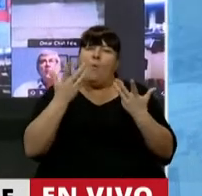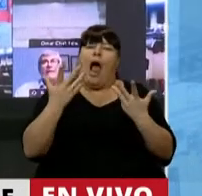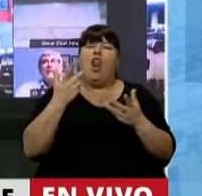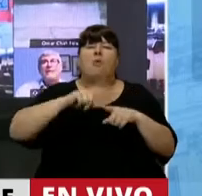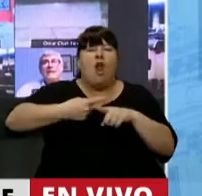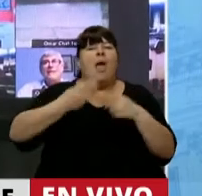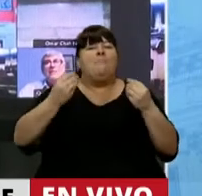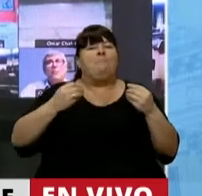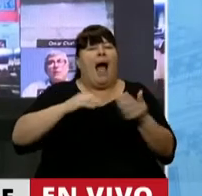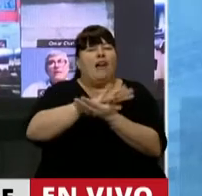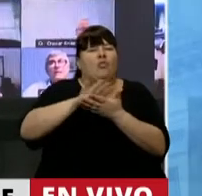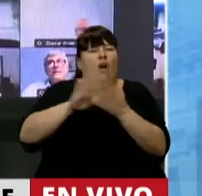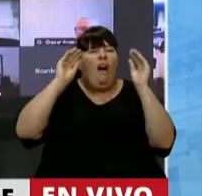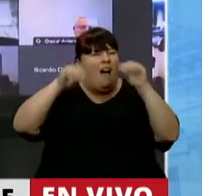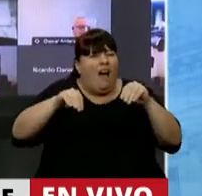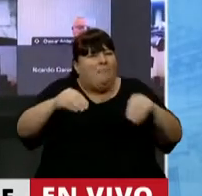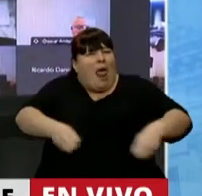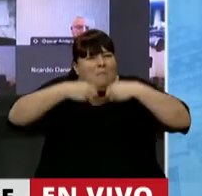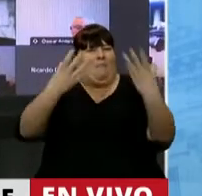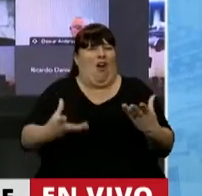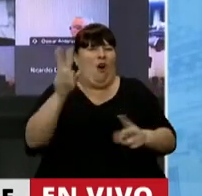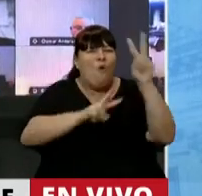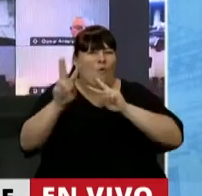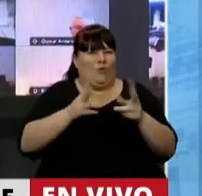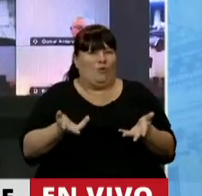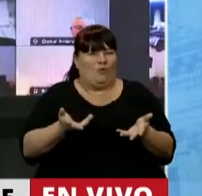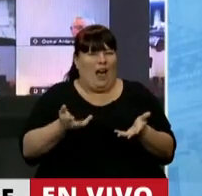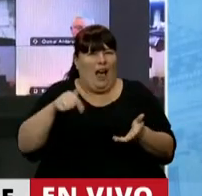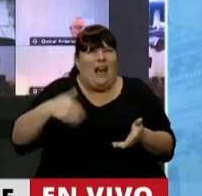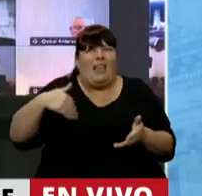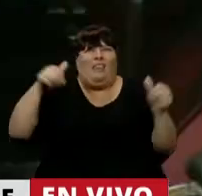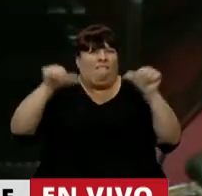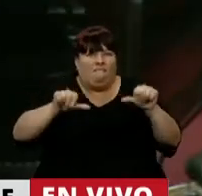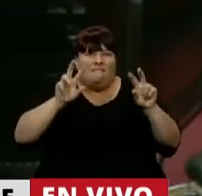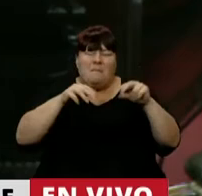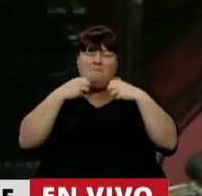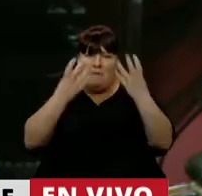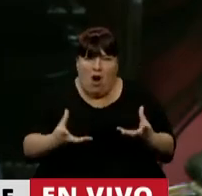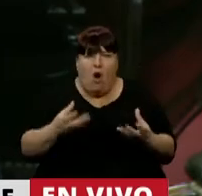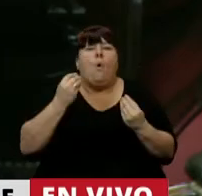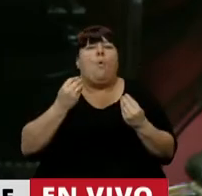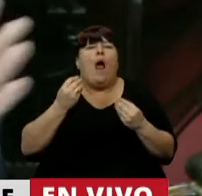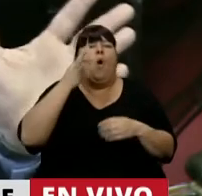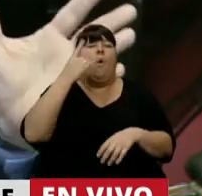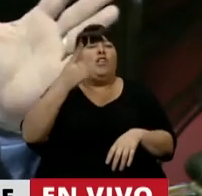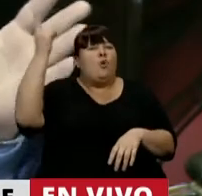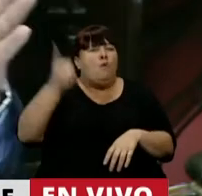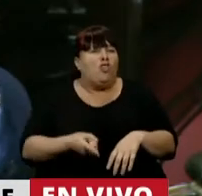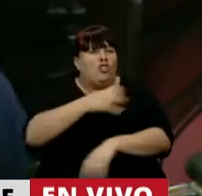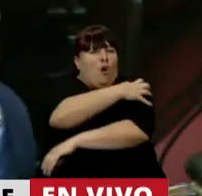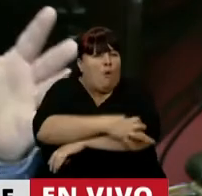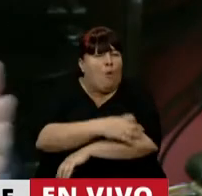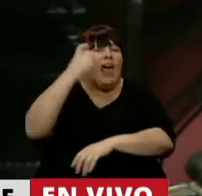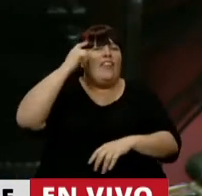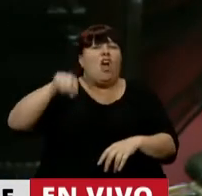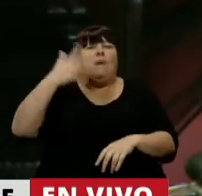política para salir de este gran fracaso de la Argentina. Ahora, ¿cuál es el punto de partida? 41% de pobres,